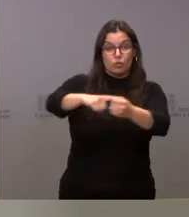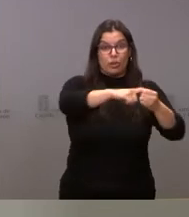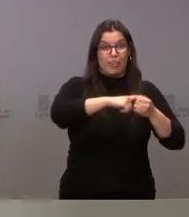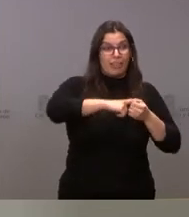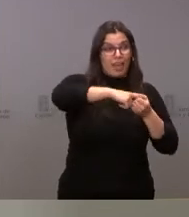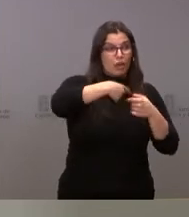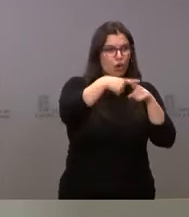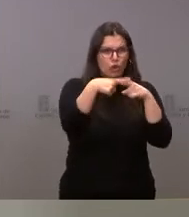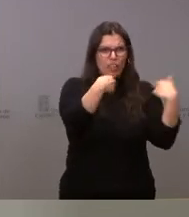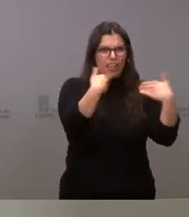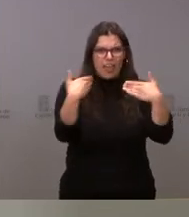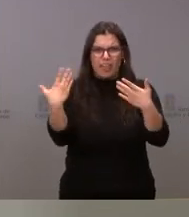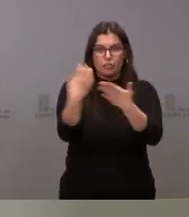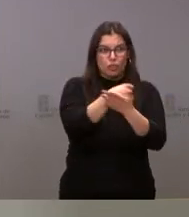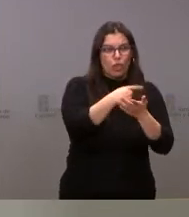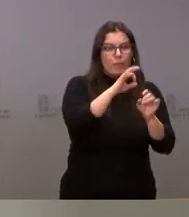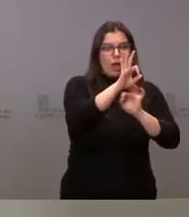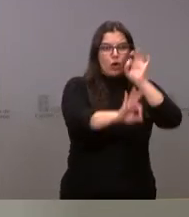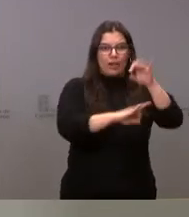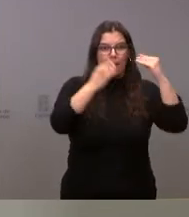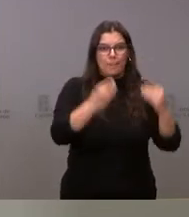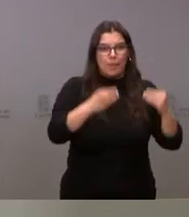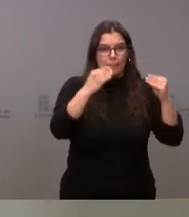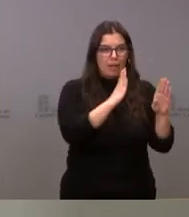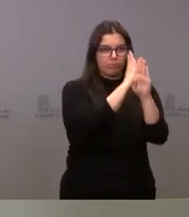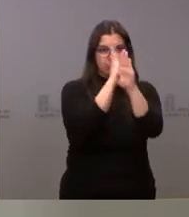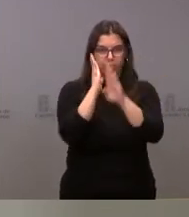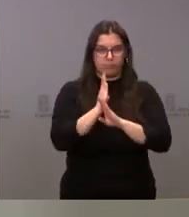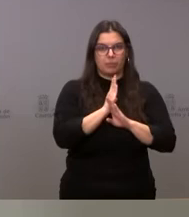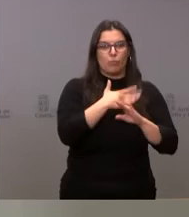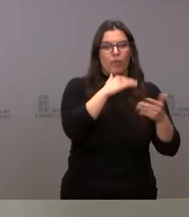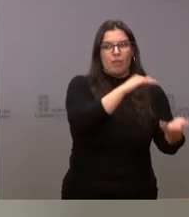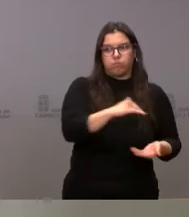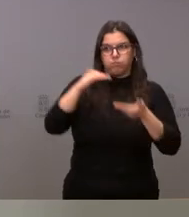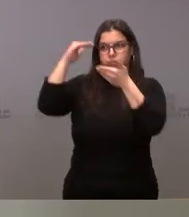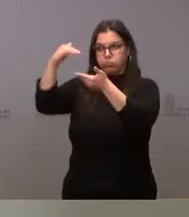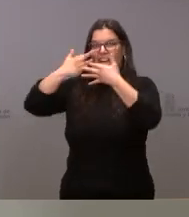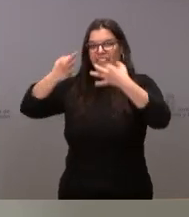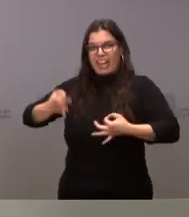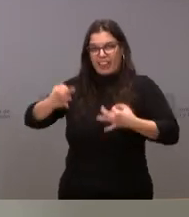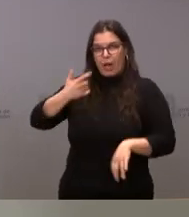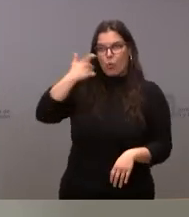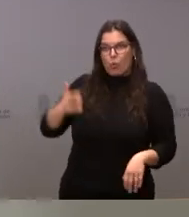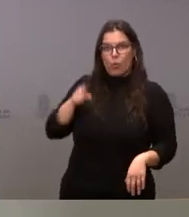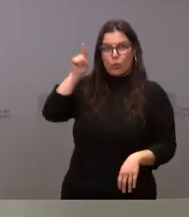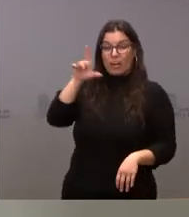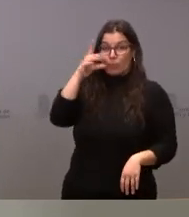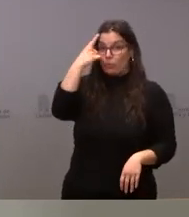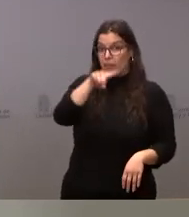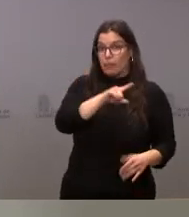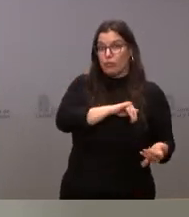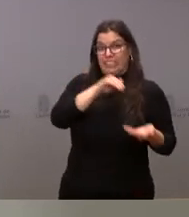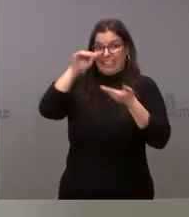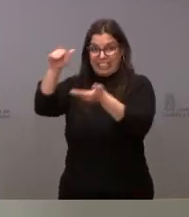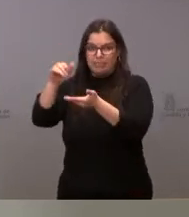hemos hablado y, por tanto, para que esta ayuda pudiera llegar a destino, sabiendo la dificultad para la existencia de estos